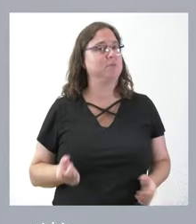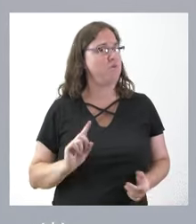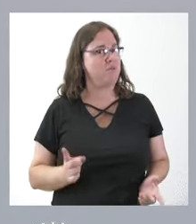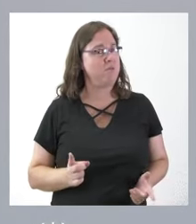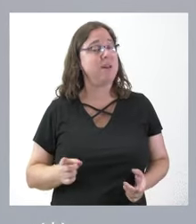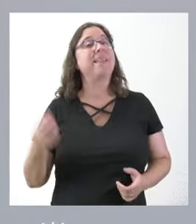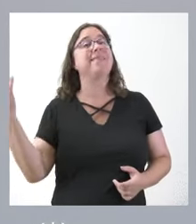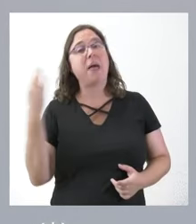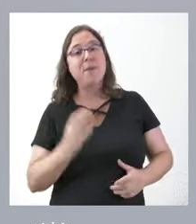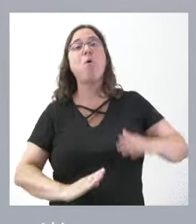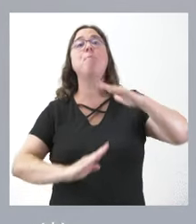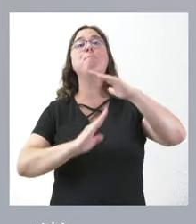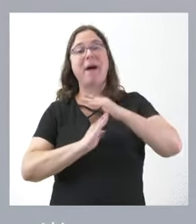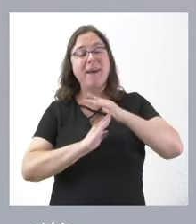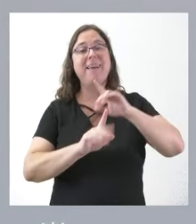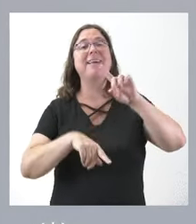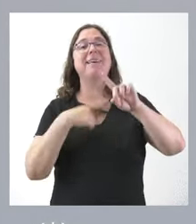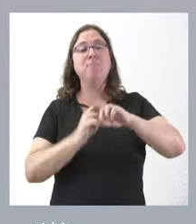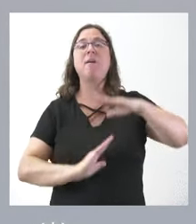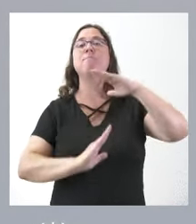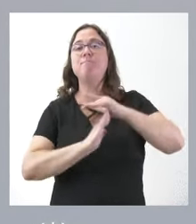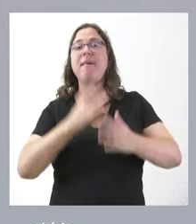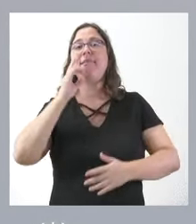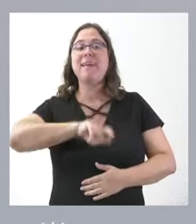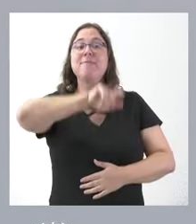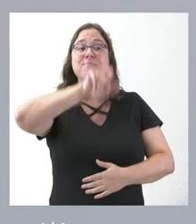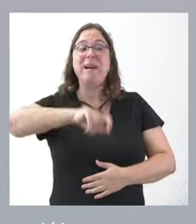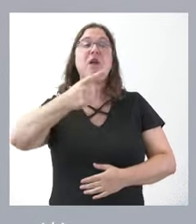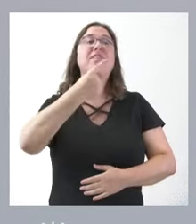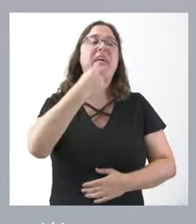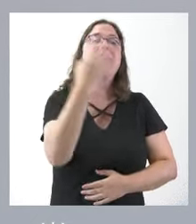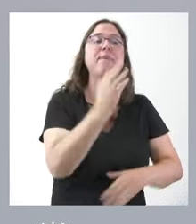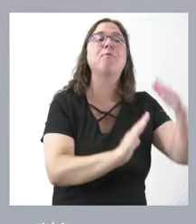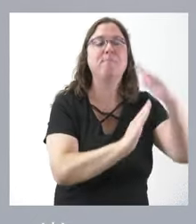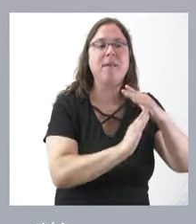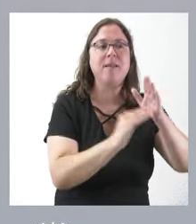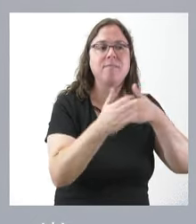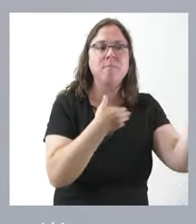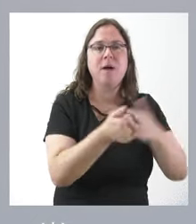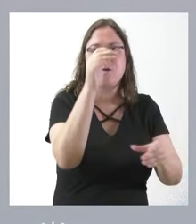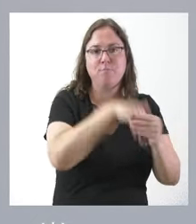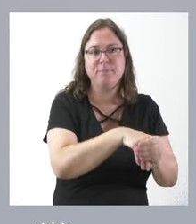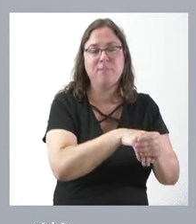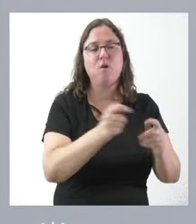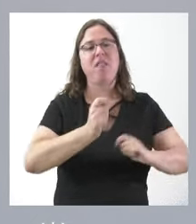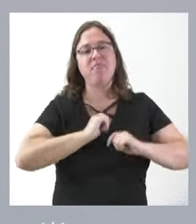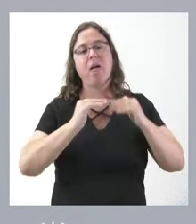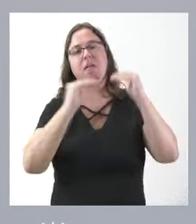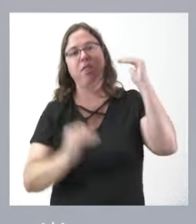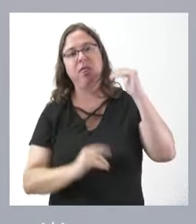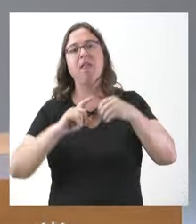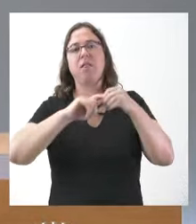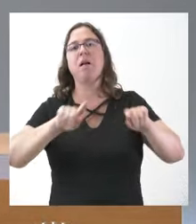Esto hay que pararlo. Y también lo tienen que parar las personas que dicen que hay que pararlo porque genera desigualdad y genera insolidaridad.